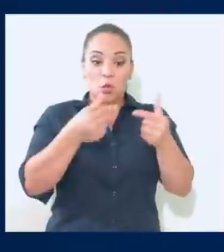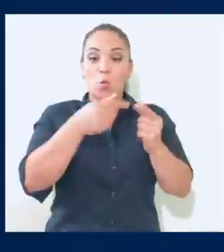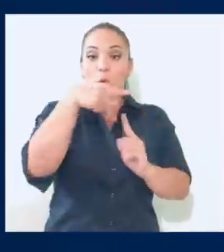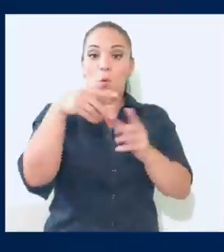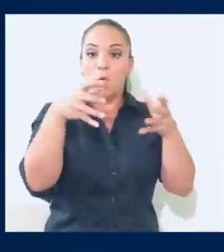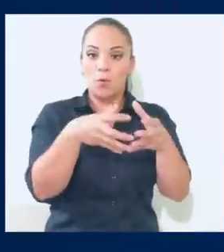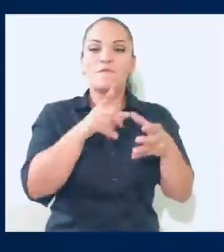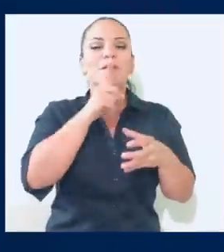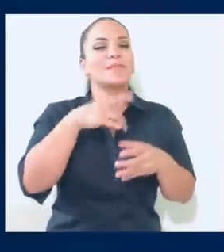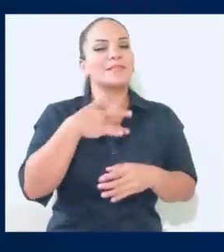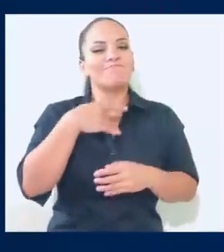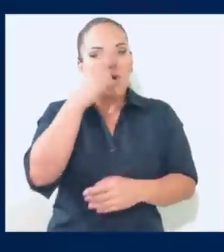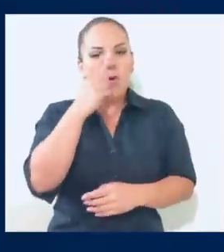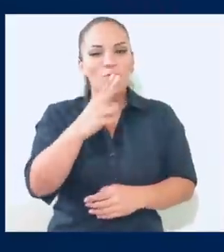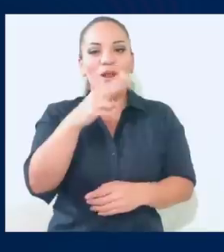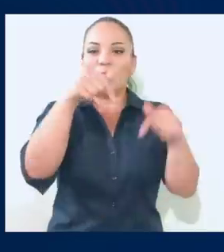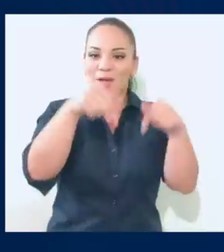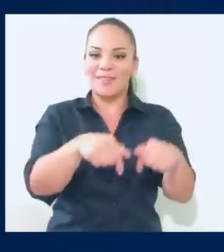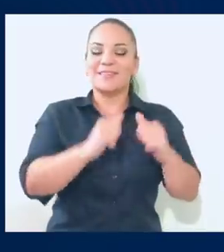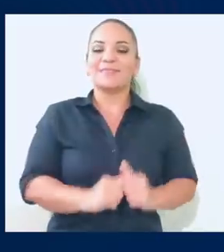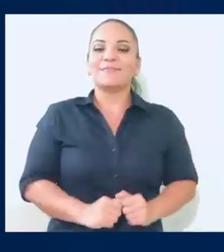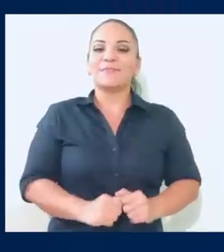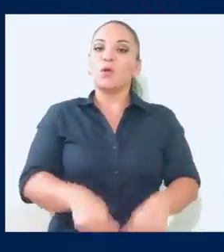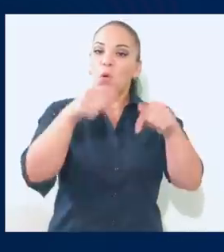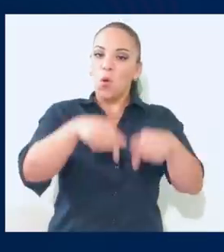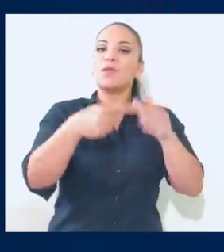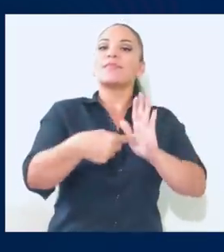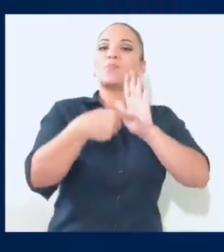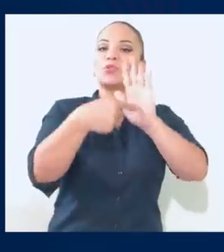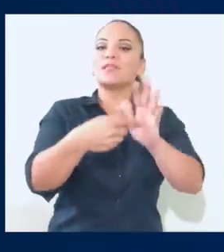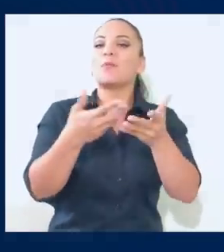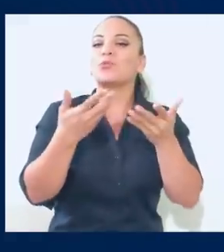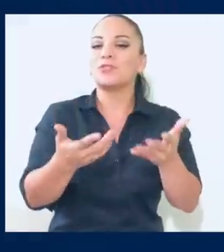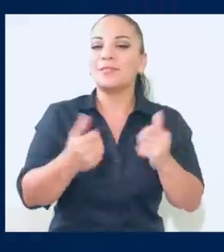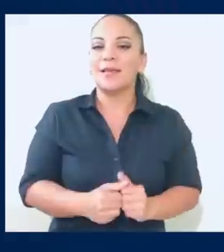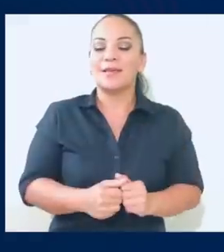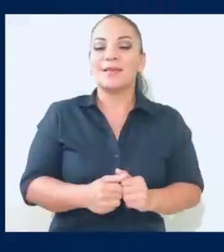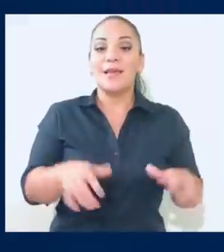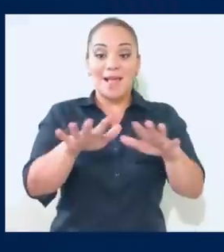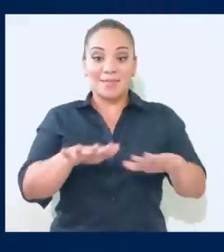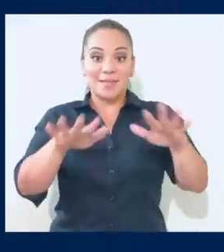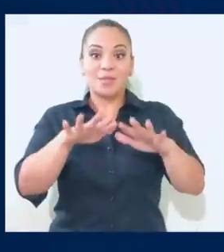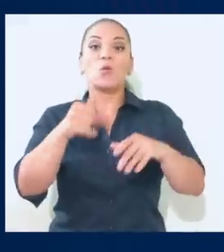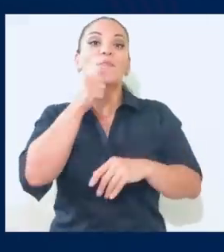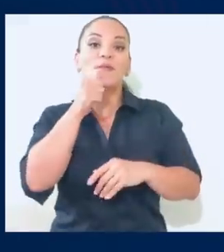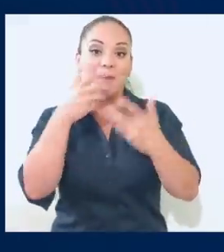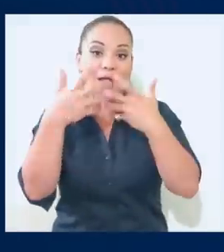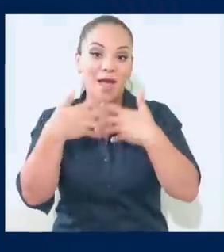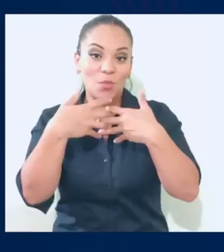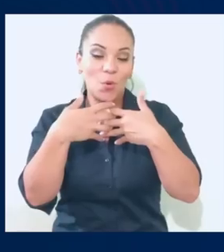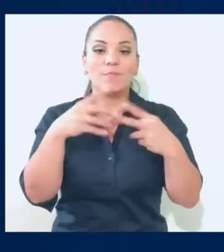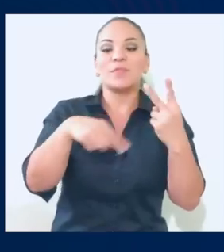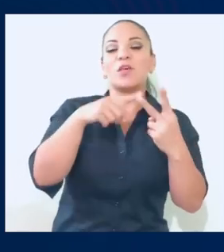se siente muy honrado de estar acá, porque hoy se demuestra que el sector privado y el